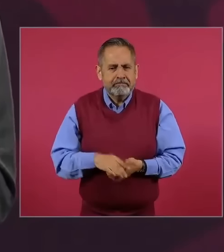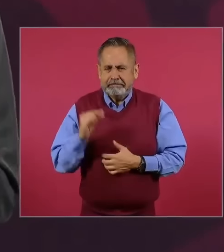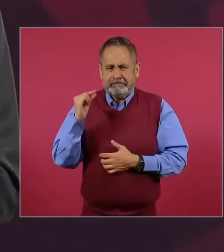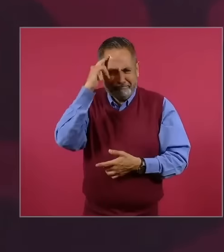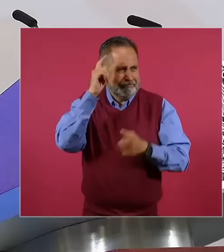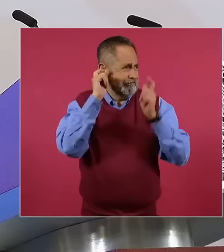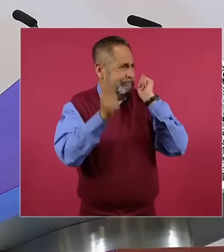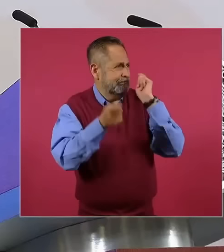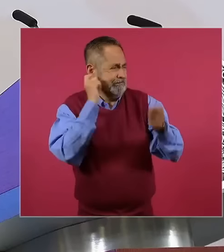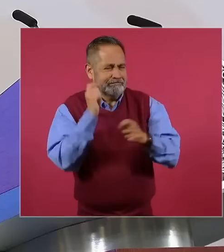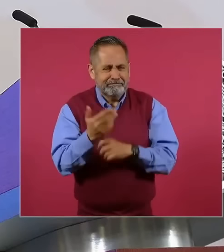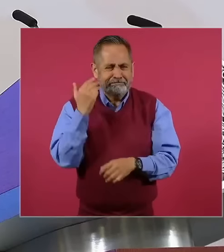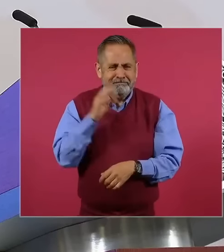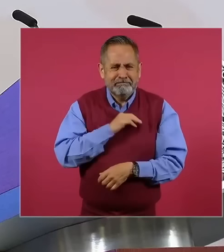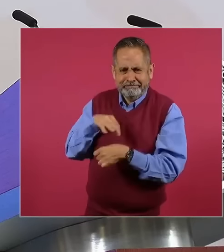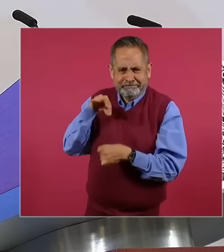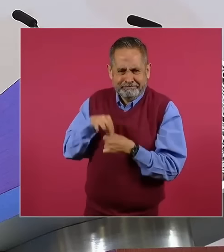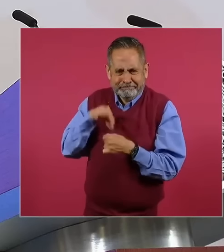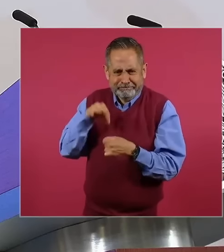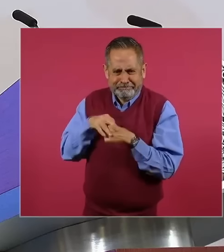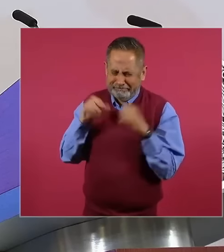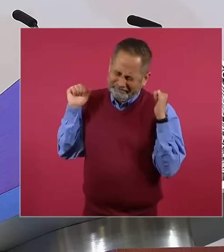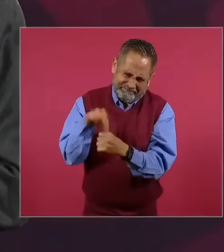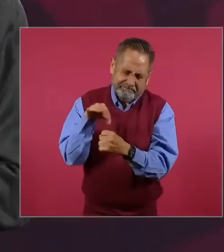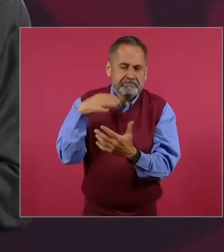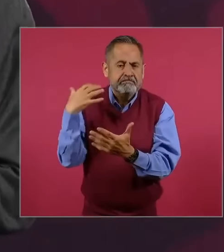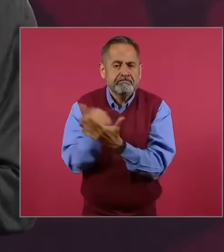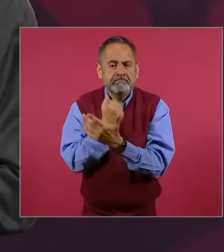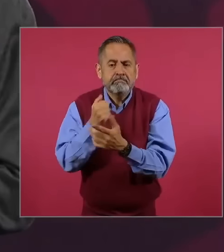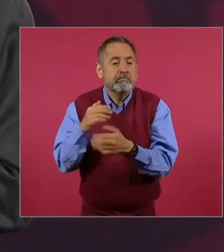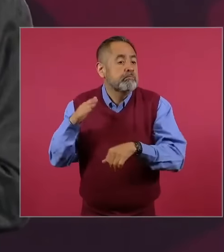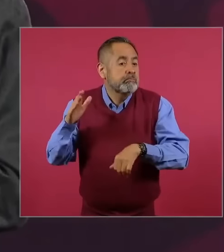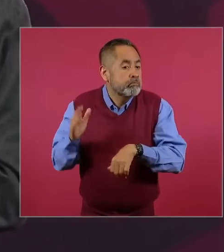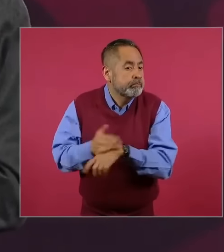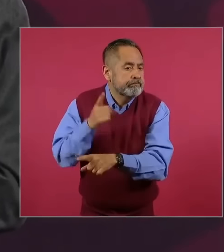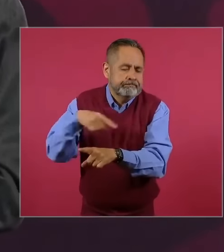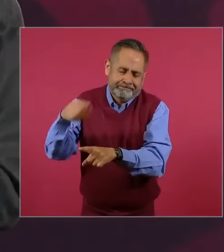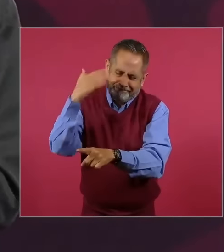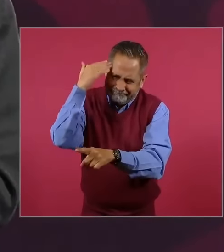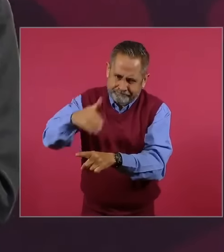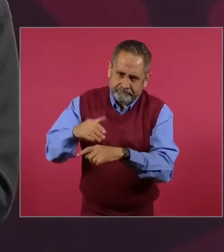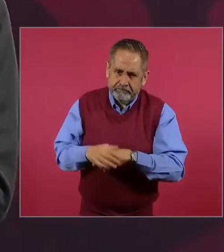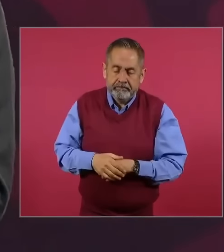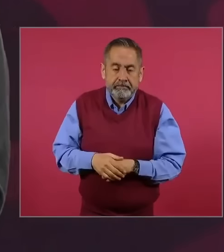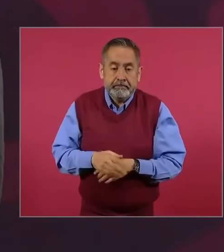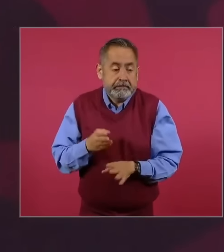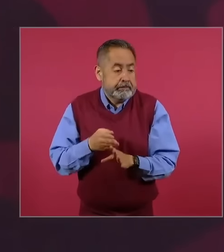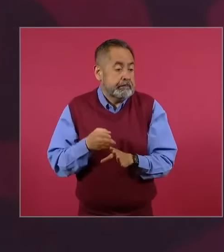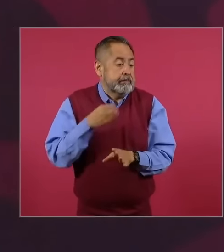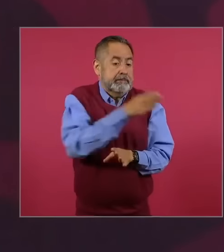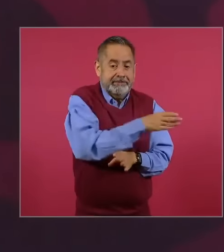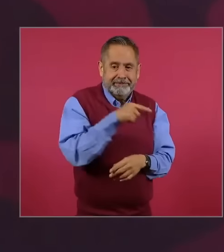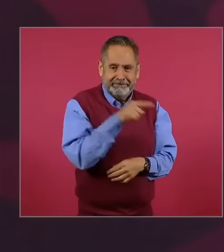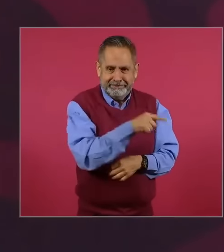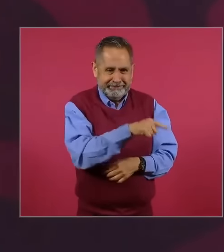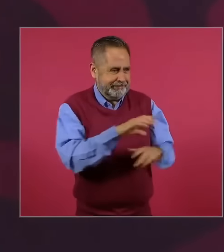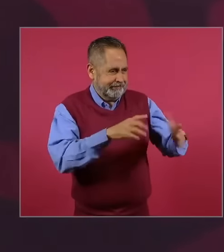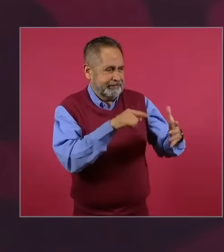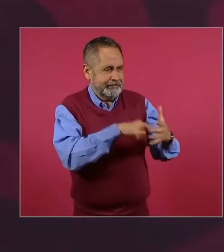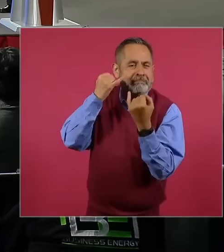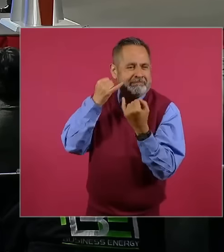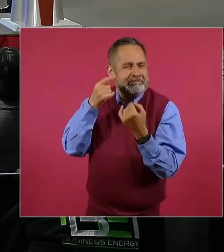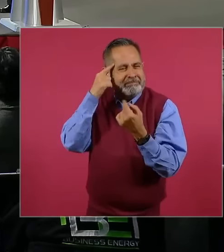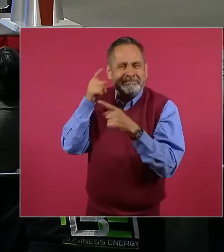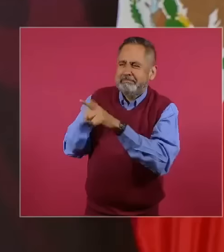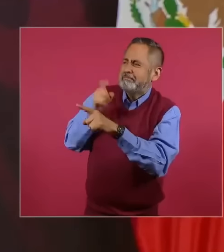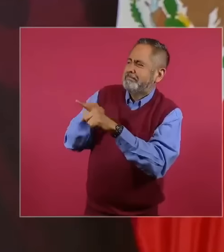hace cerca de tres meses pensaron que con campañas mediáticas,